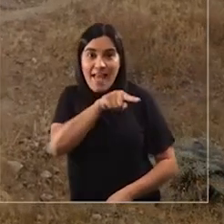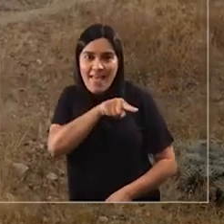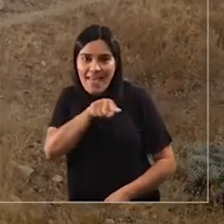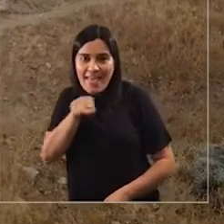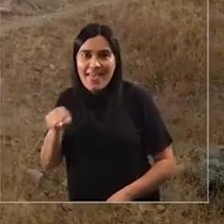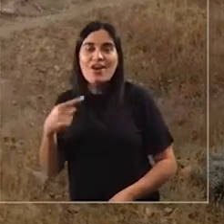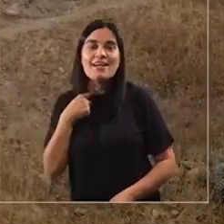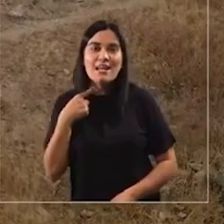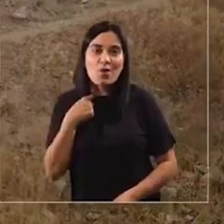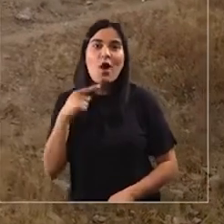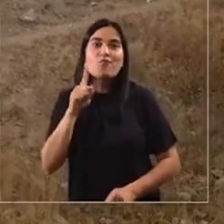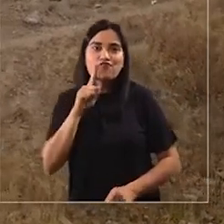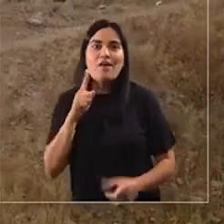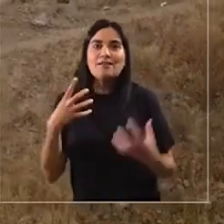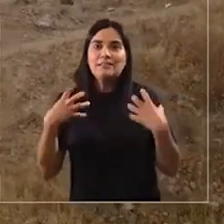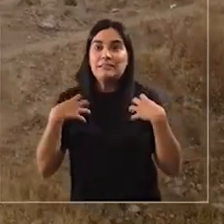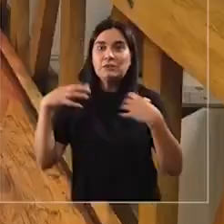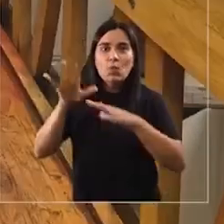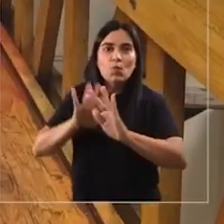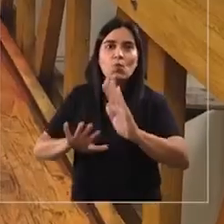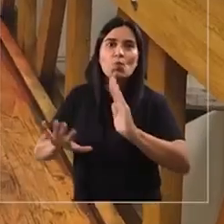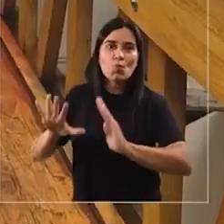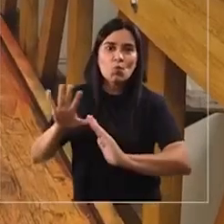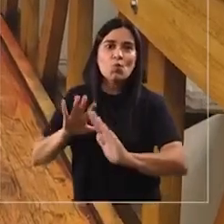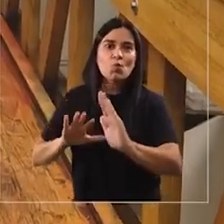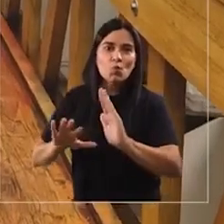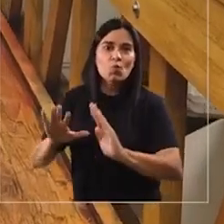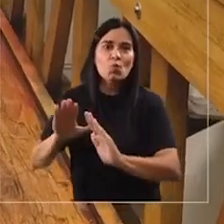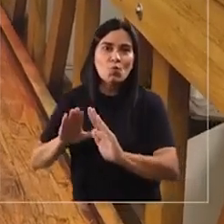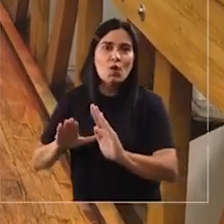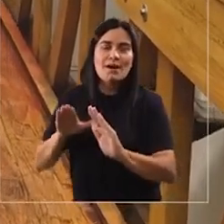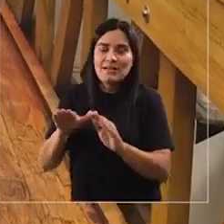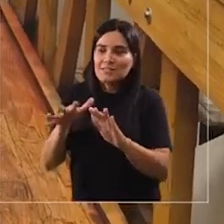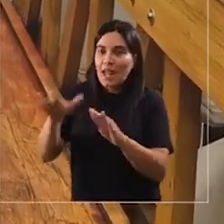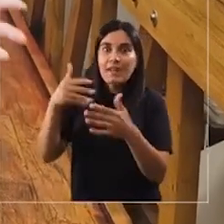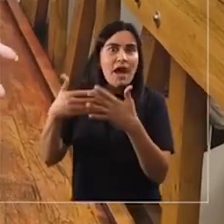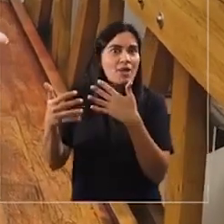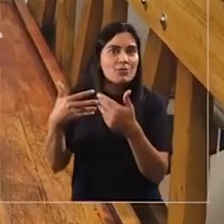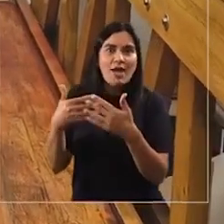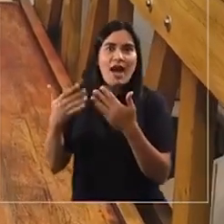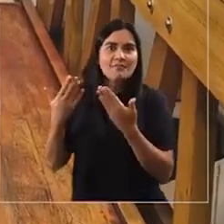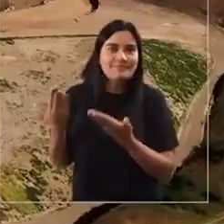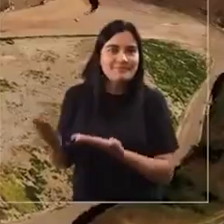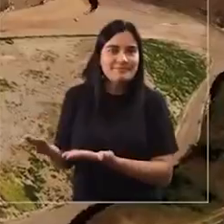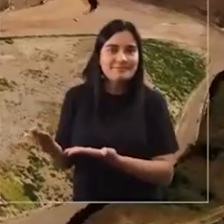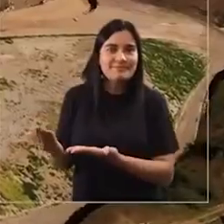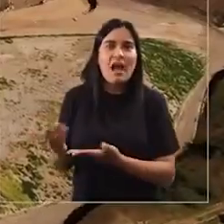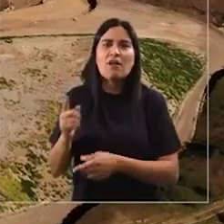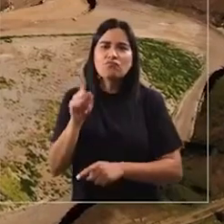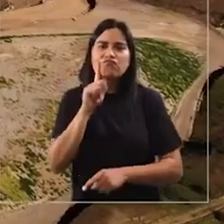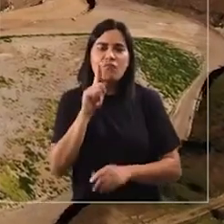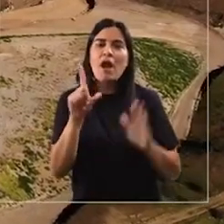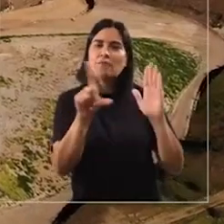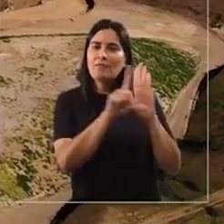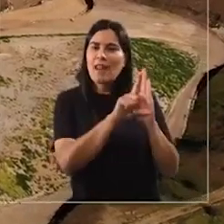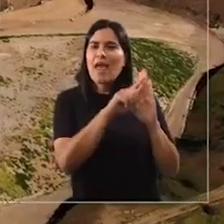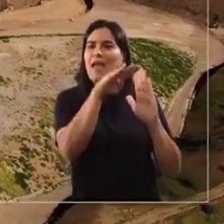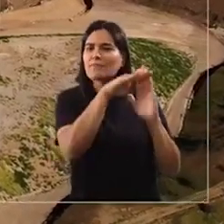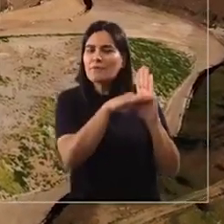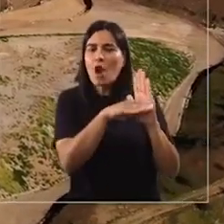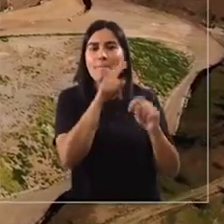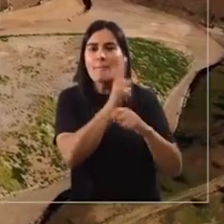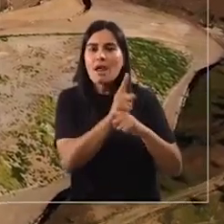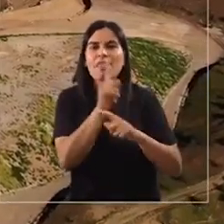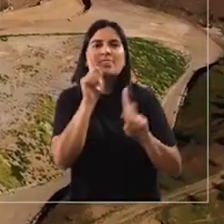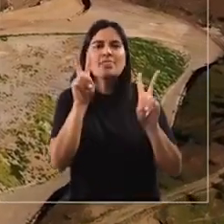son los habitantes de Quilicura quienes tienen que resguardar este espacio natural. Existen ordenanzas, por ejemplo,